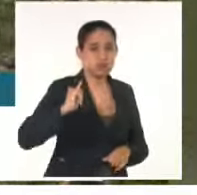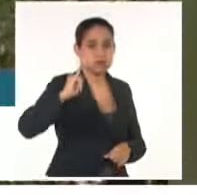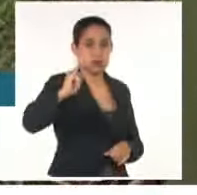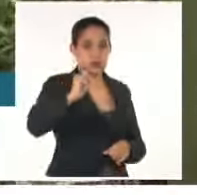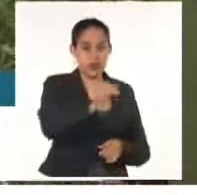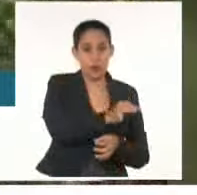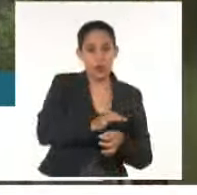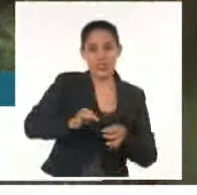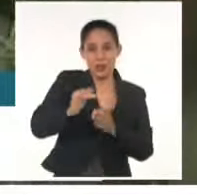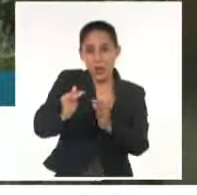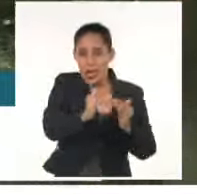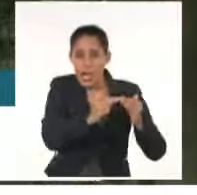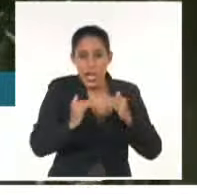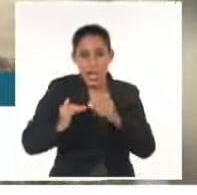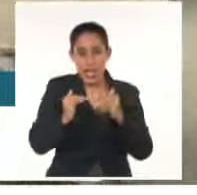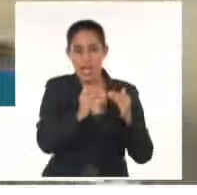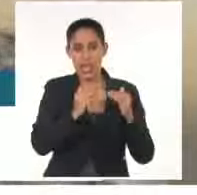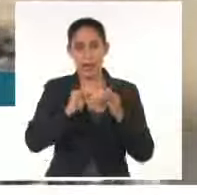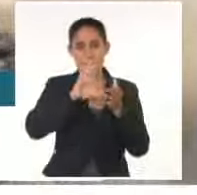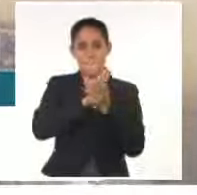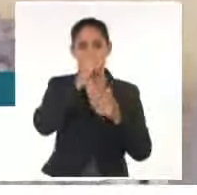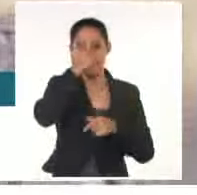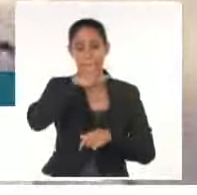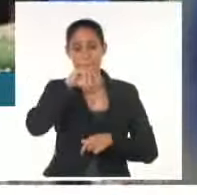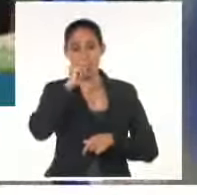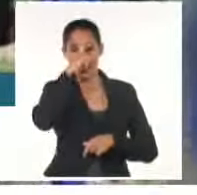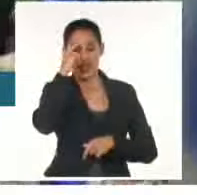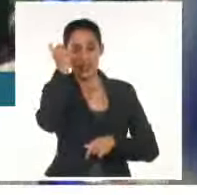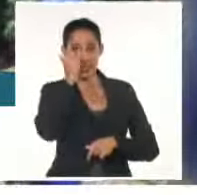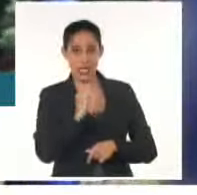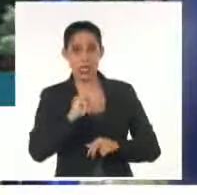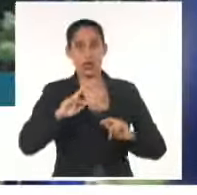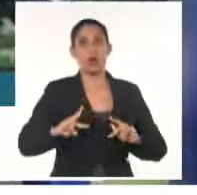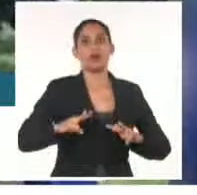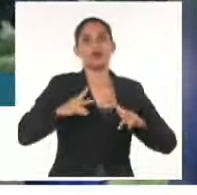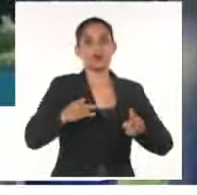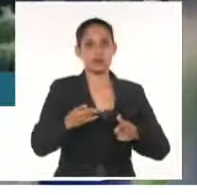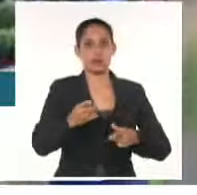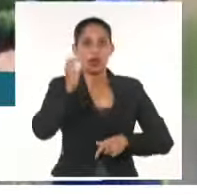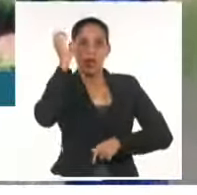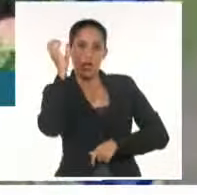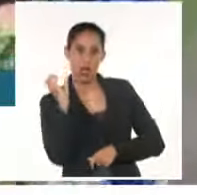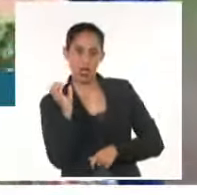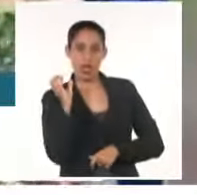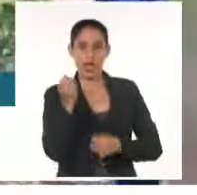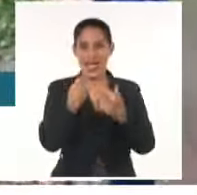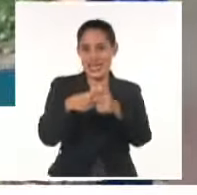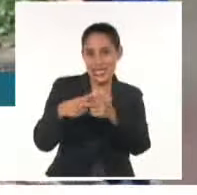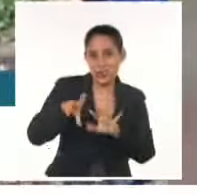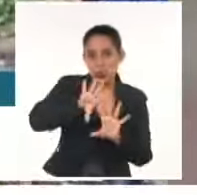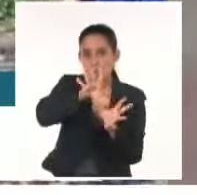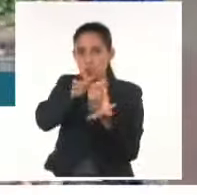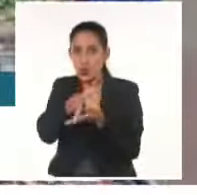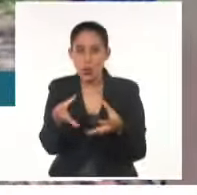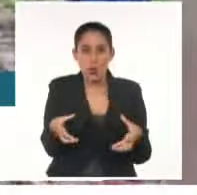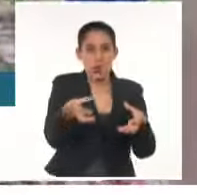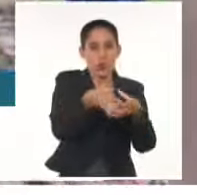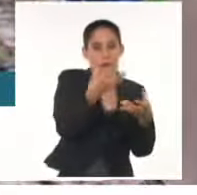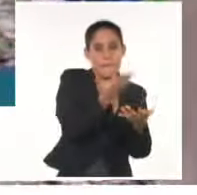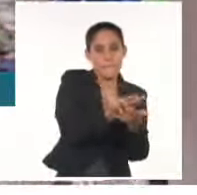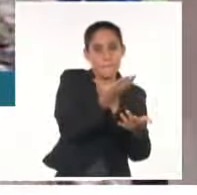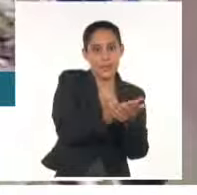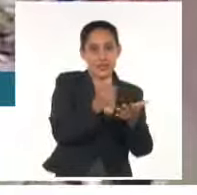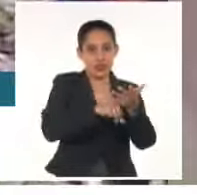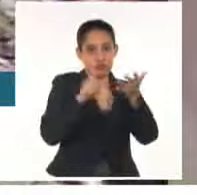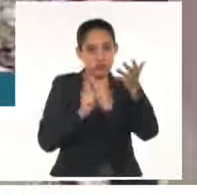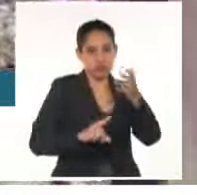Maicí, se acometen acciones de recuperación en los servicios eléctricos y otros sectores de la economía, con ayuda de la población residente en esa